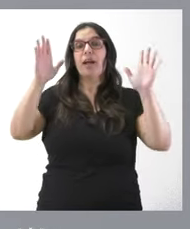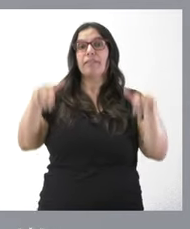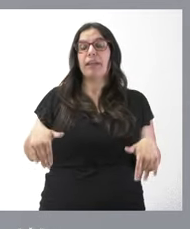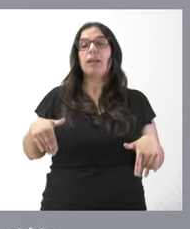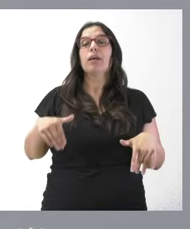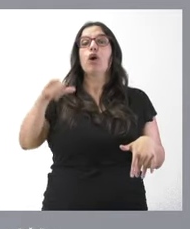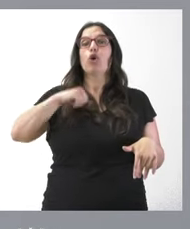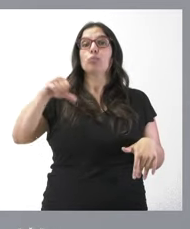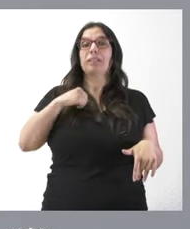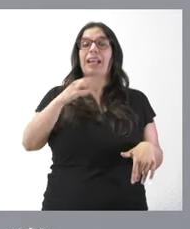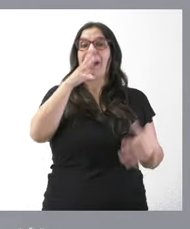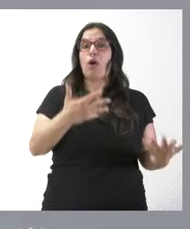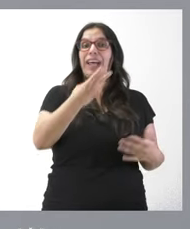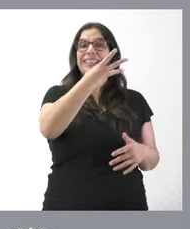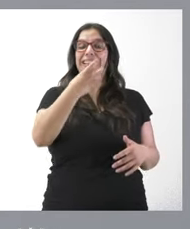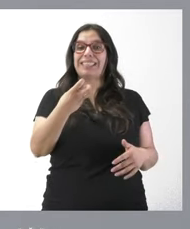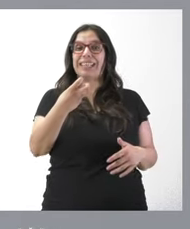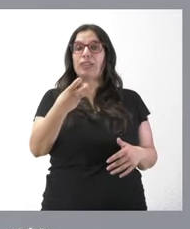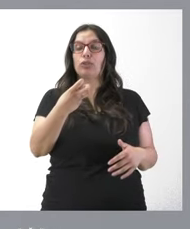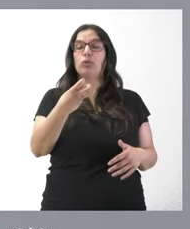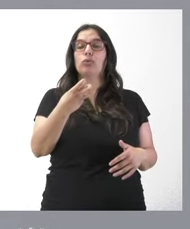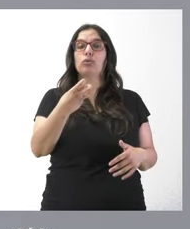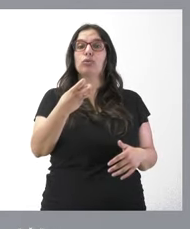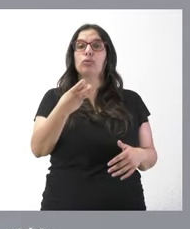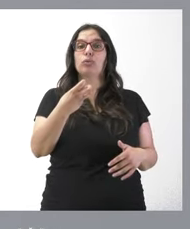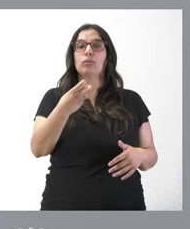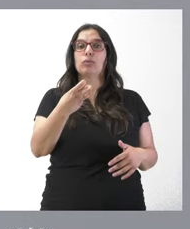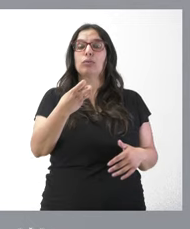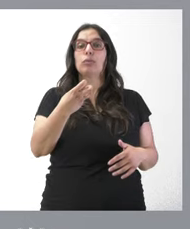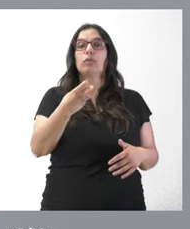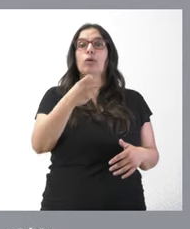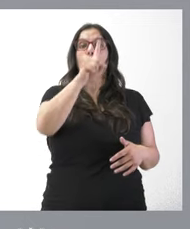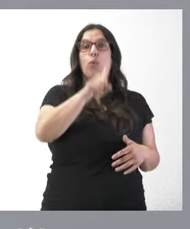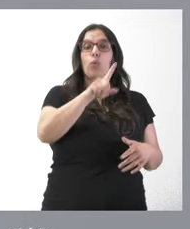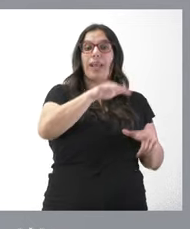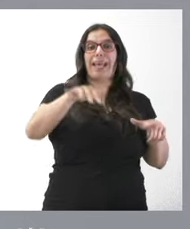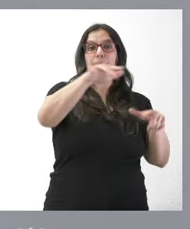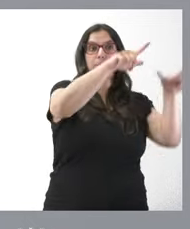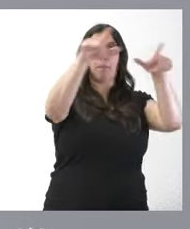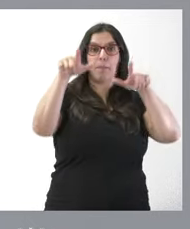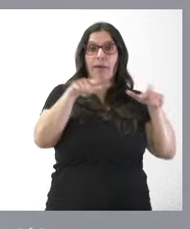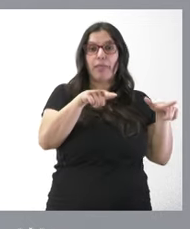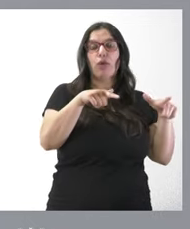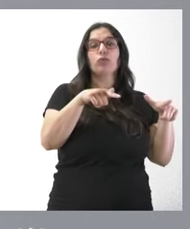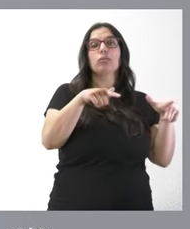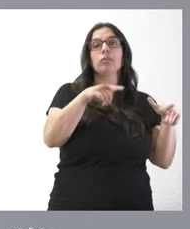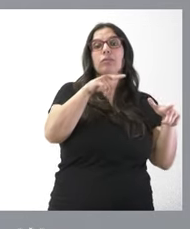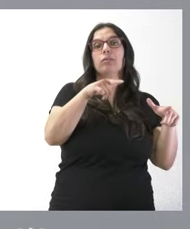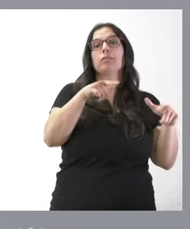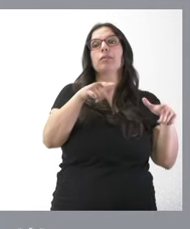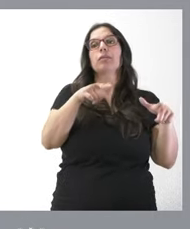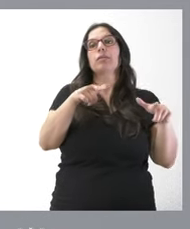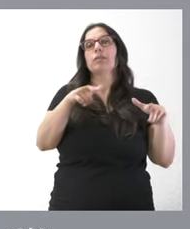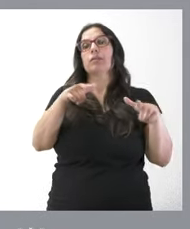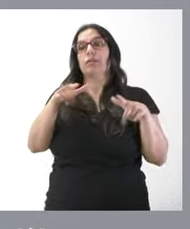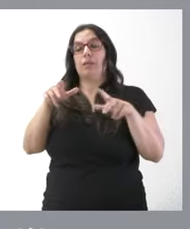disponer de un número de 301 espacios y unidades asistenciales frente a los 207